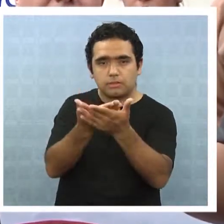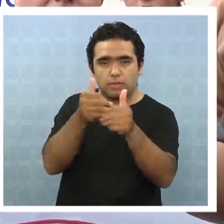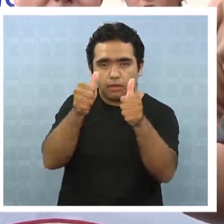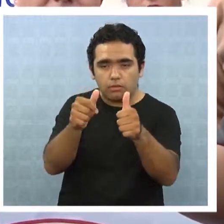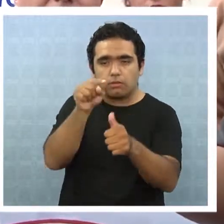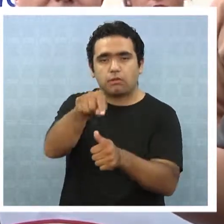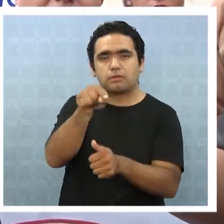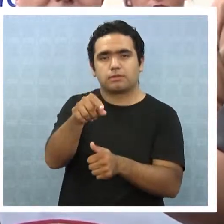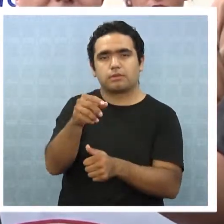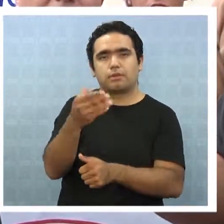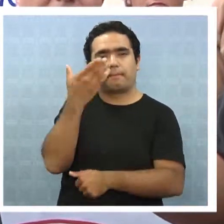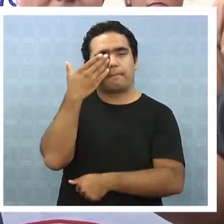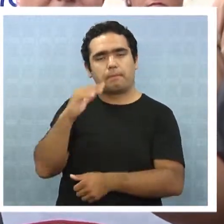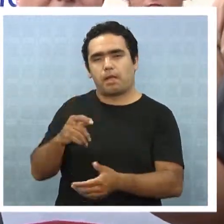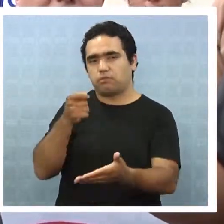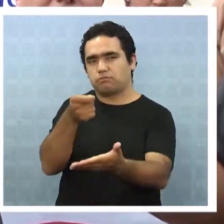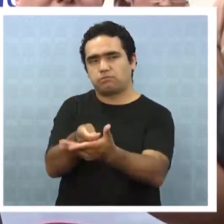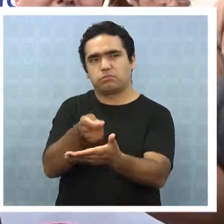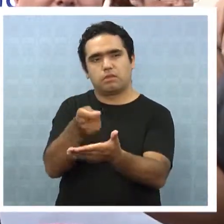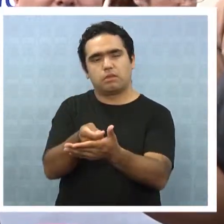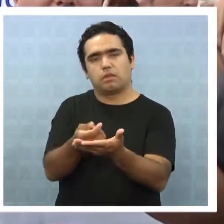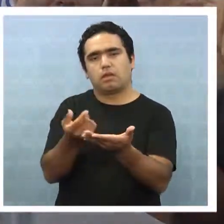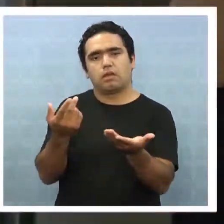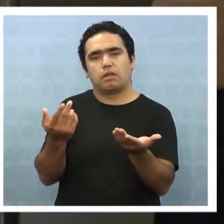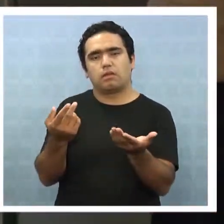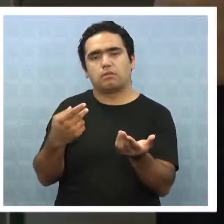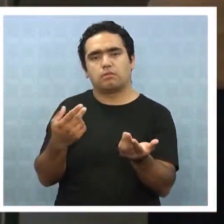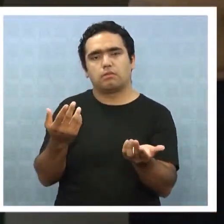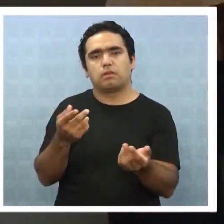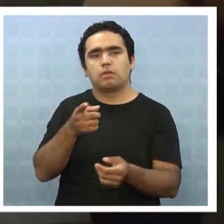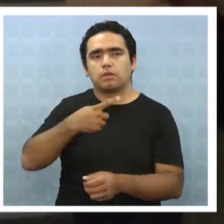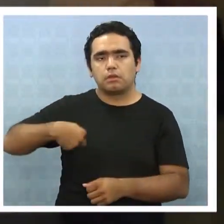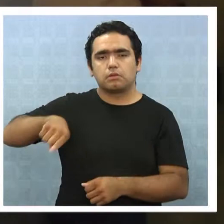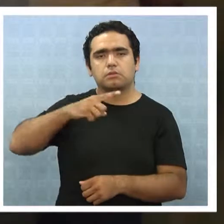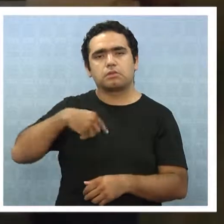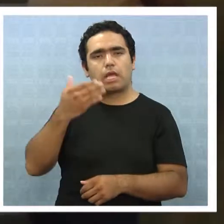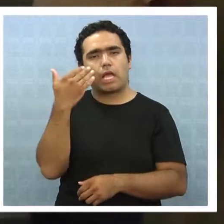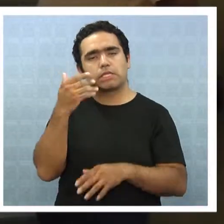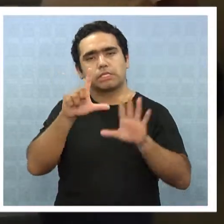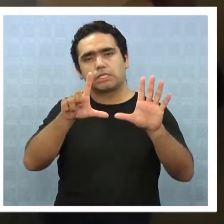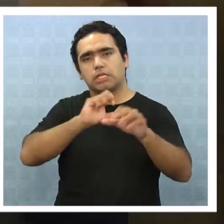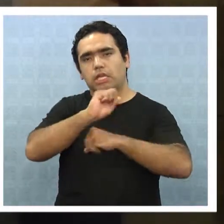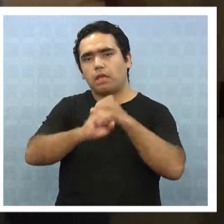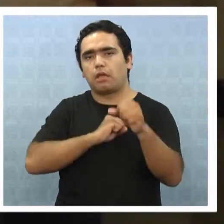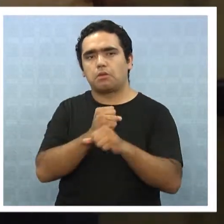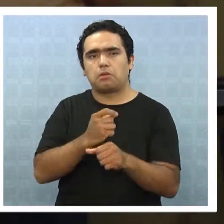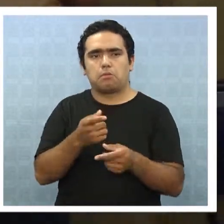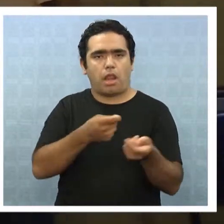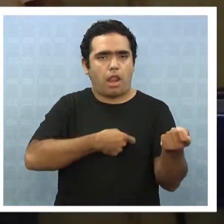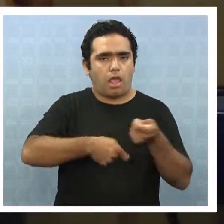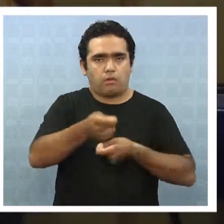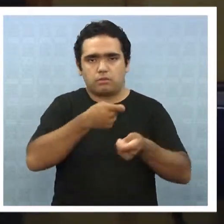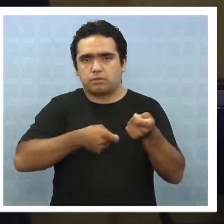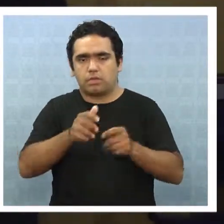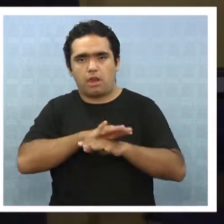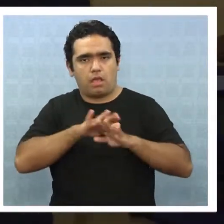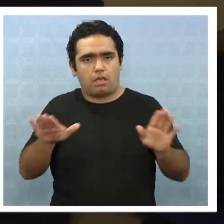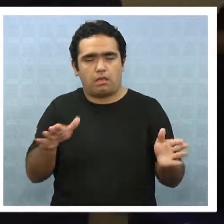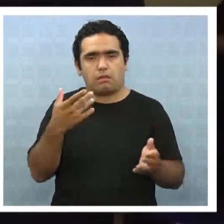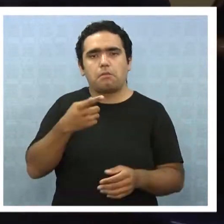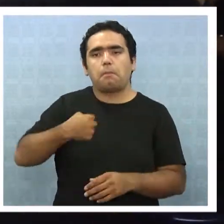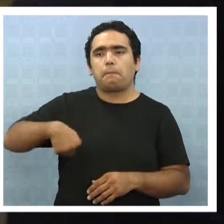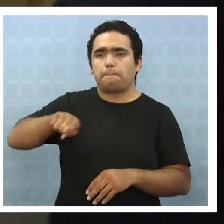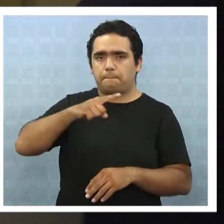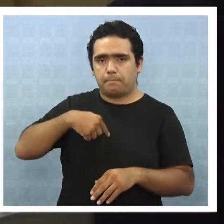es el más más pagado de la administración pública y nosotros ya llevamos casi siete años sin negociar, es decir,